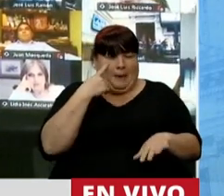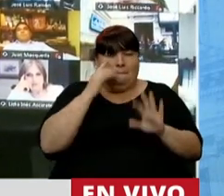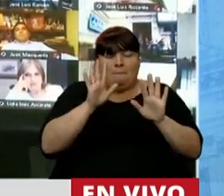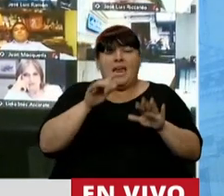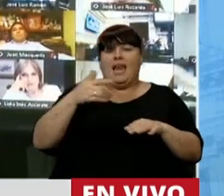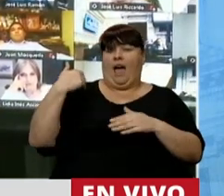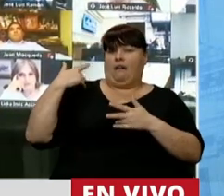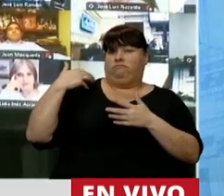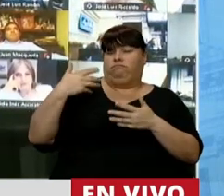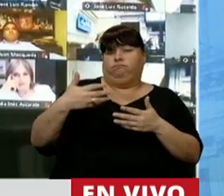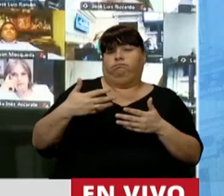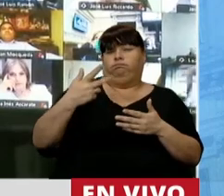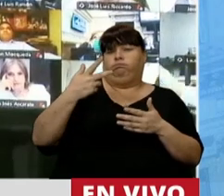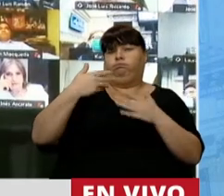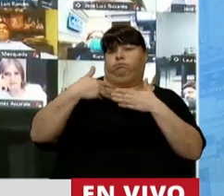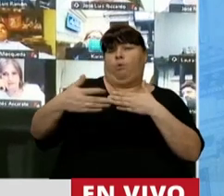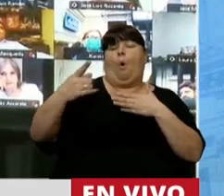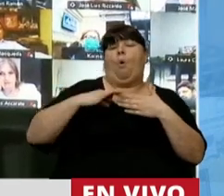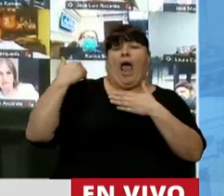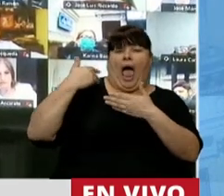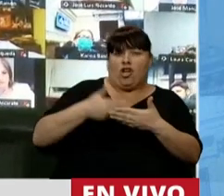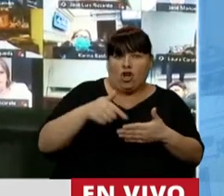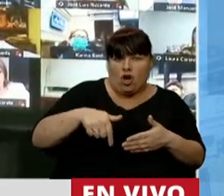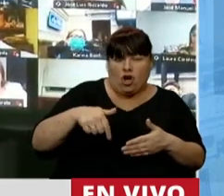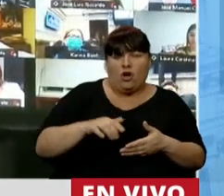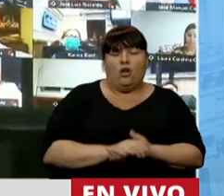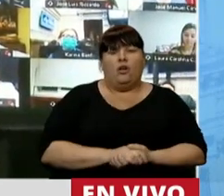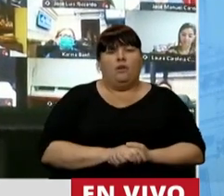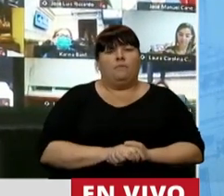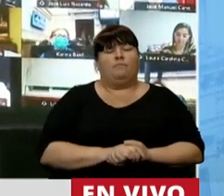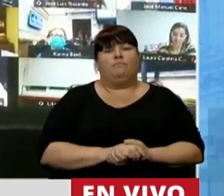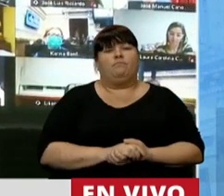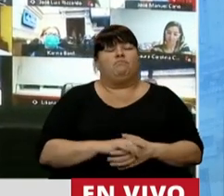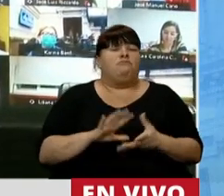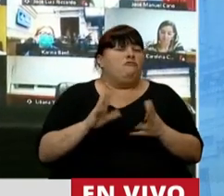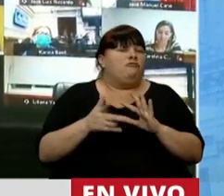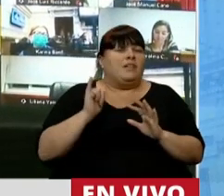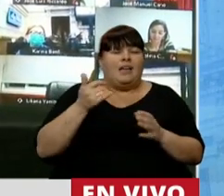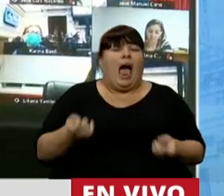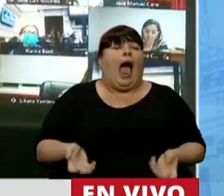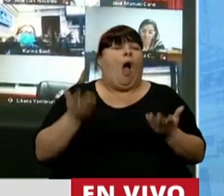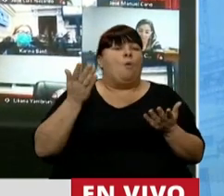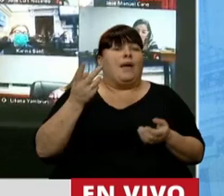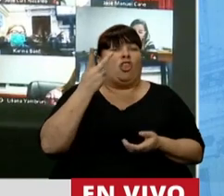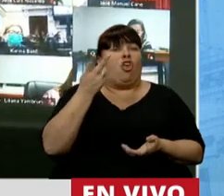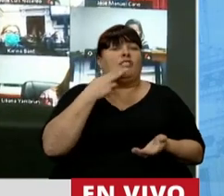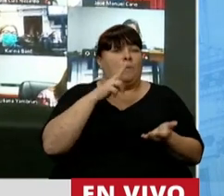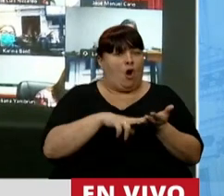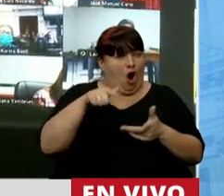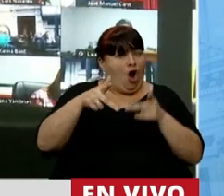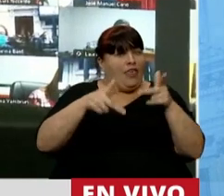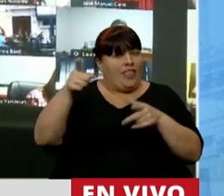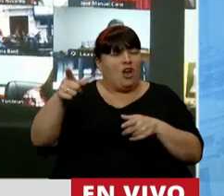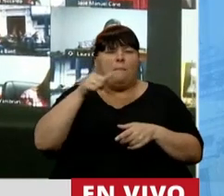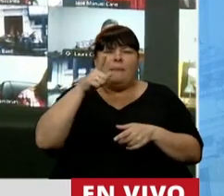ustedes, en estos últimos 12 meses, de una manera u otra han aumentado 12 impuestos. Hoy lo dijo,